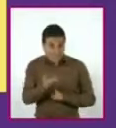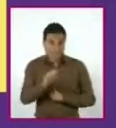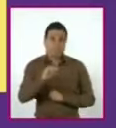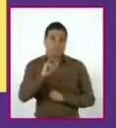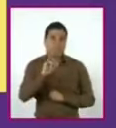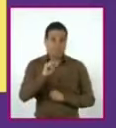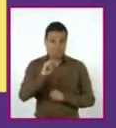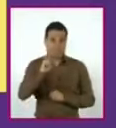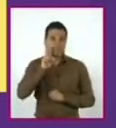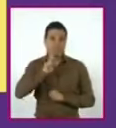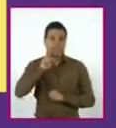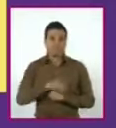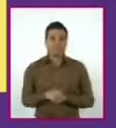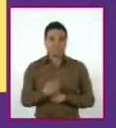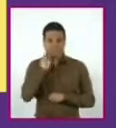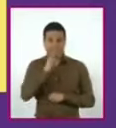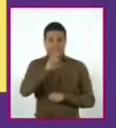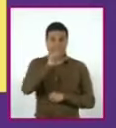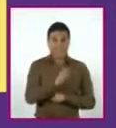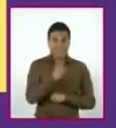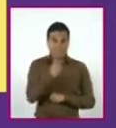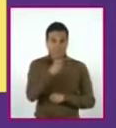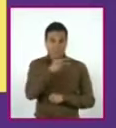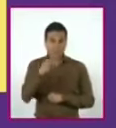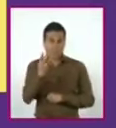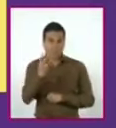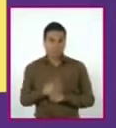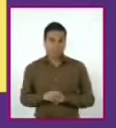Cuando x1 es igual a 4.